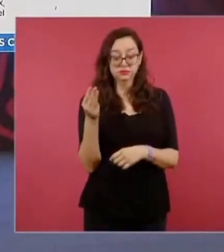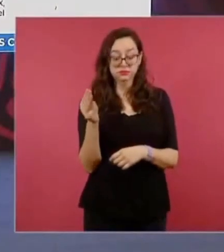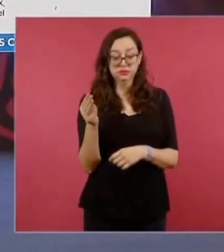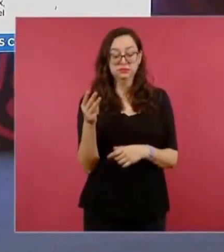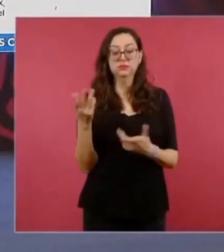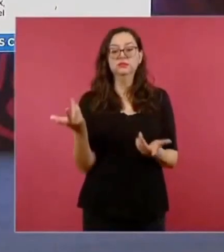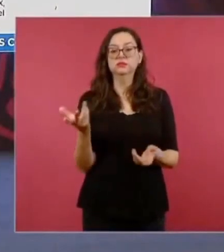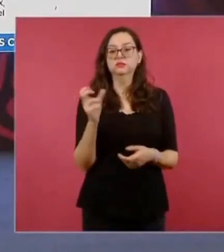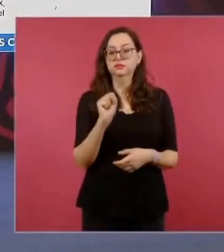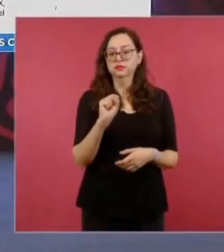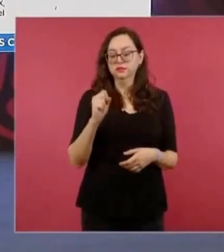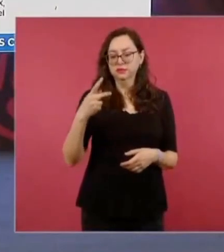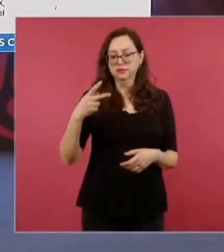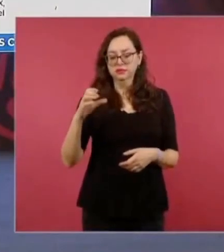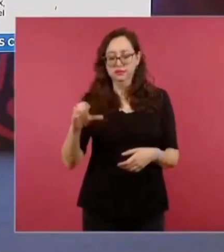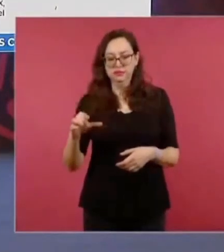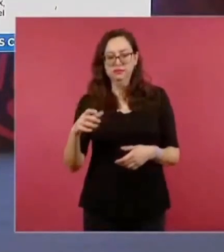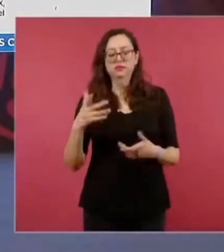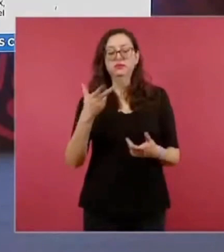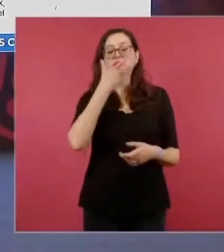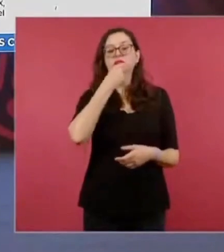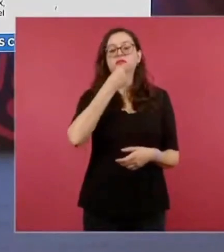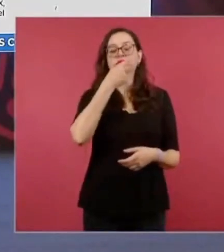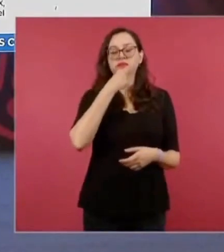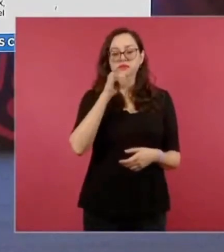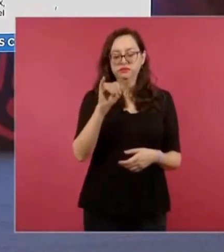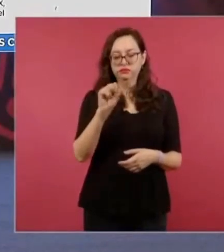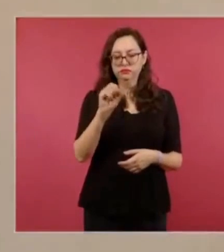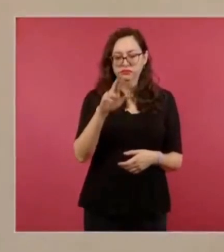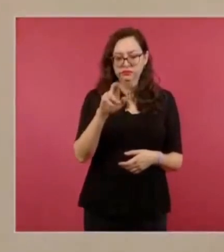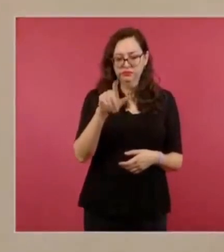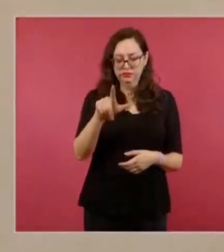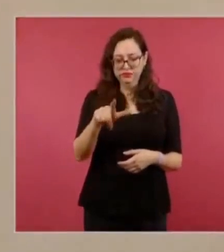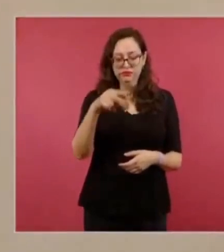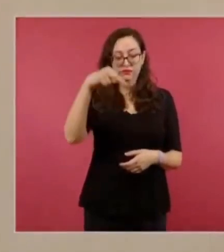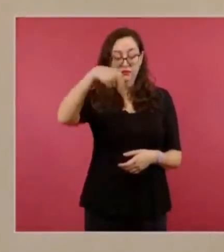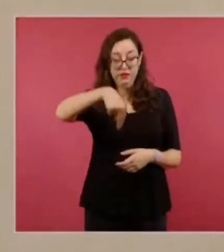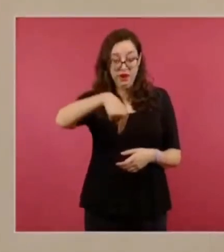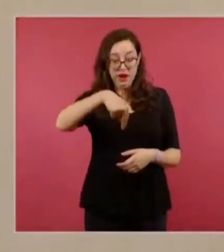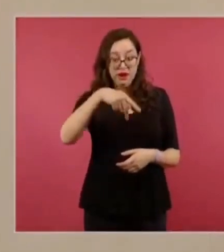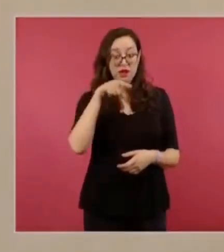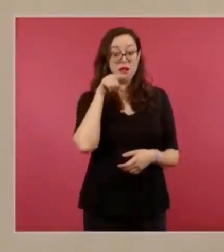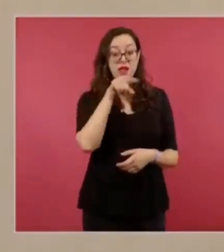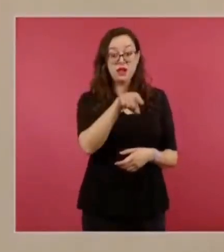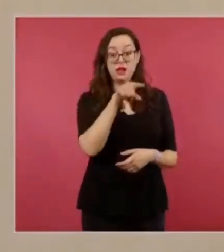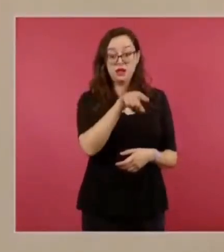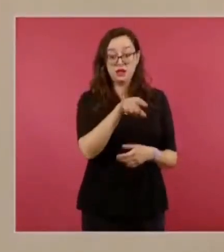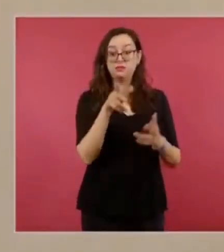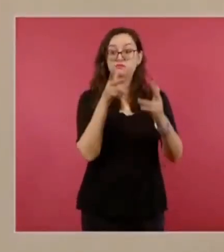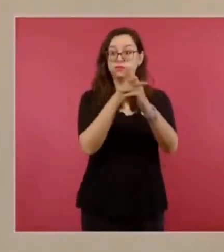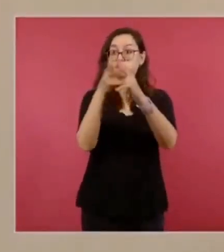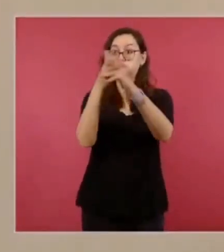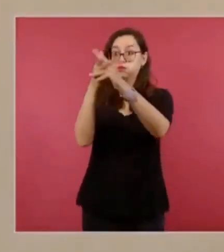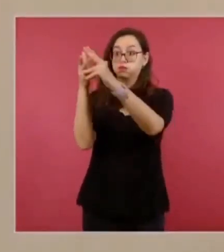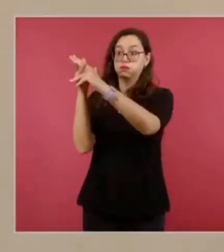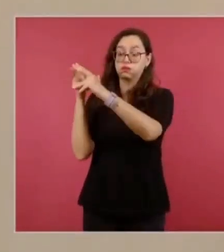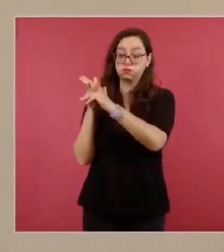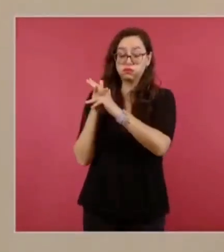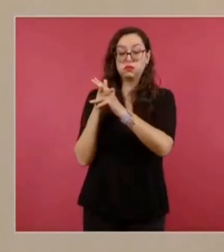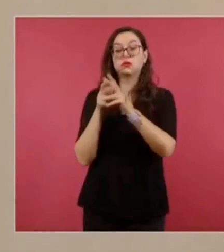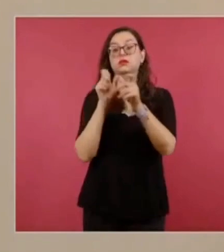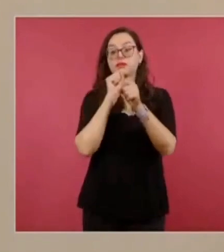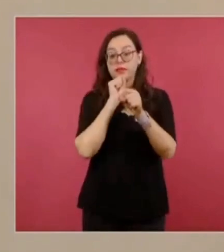de Seguridad, aprende a Israel N, o papá Lleros, por homicidio y también presuntamente